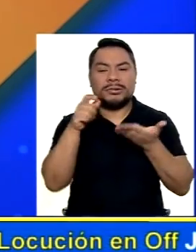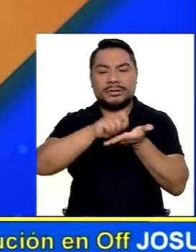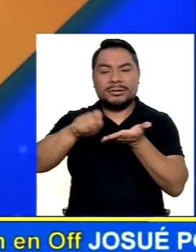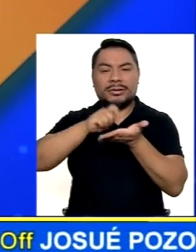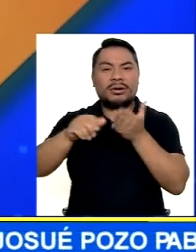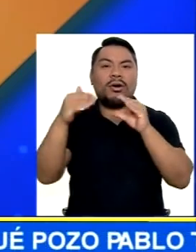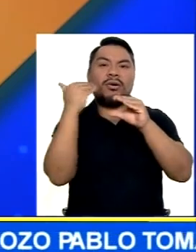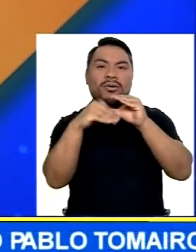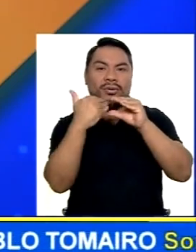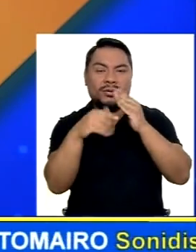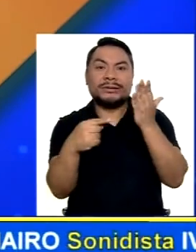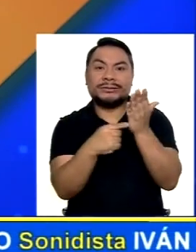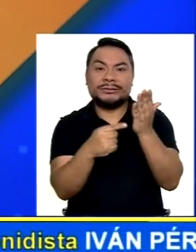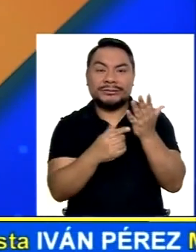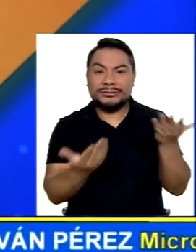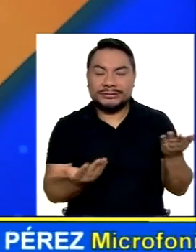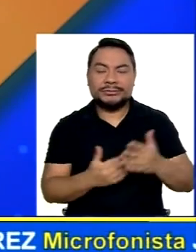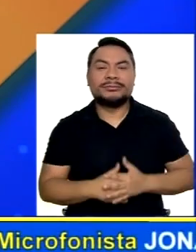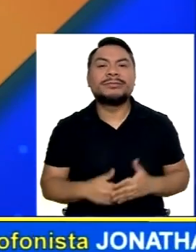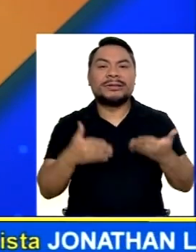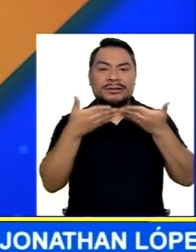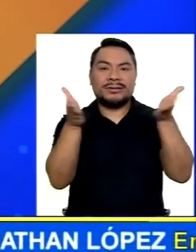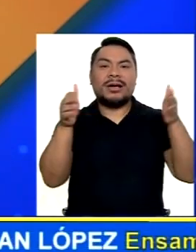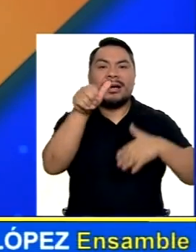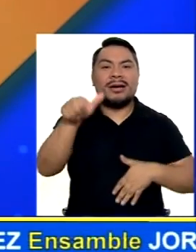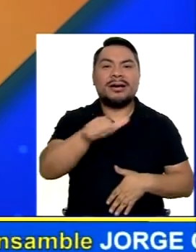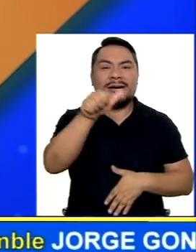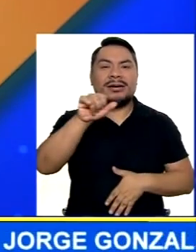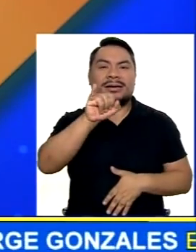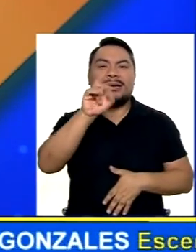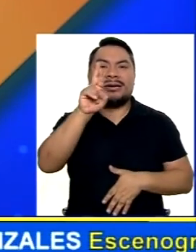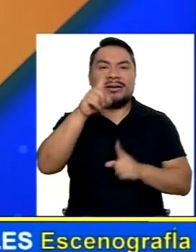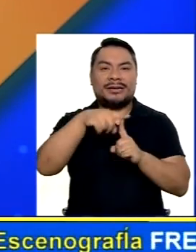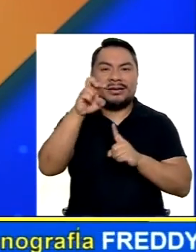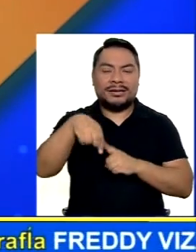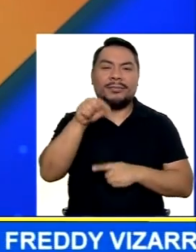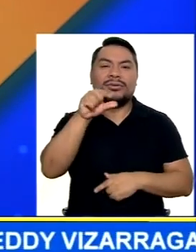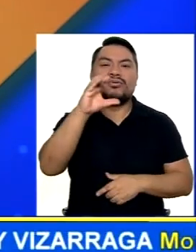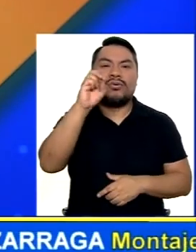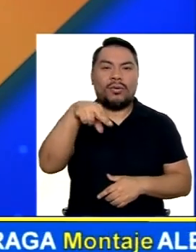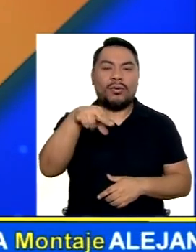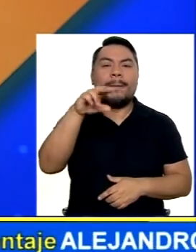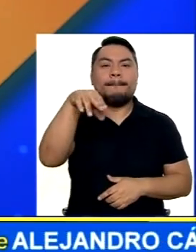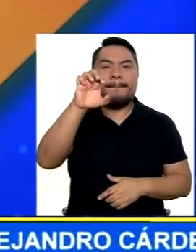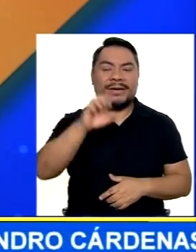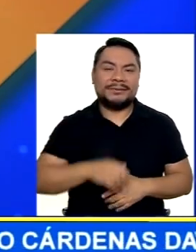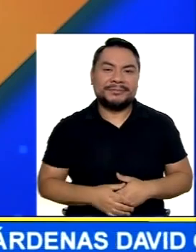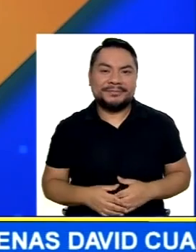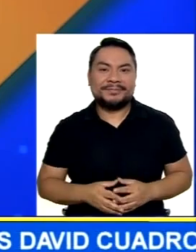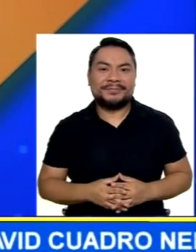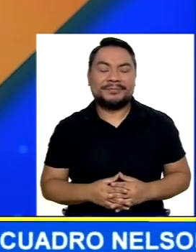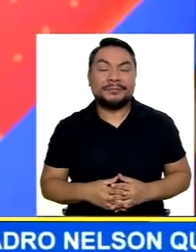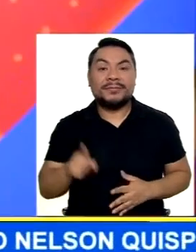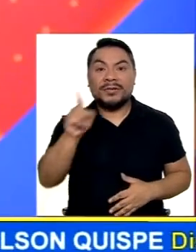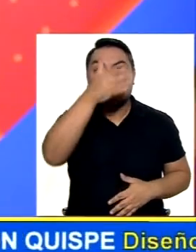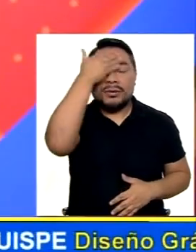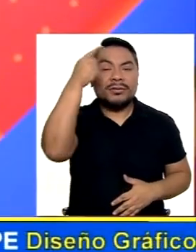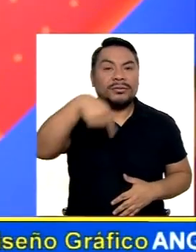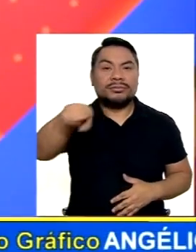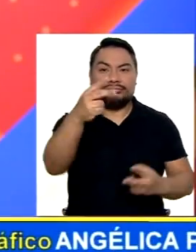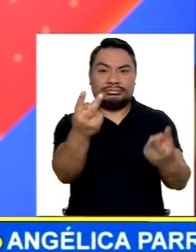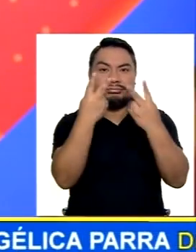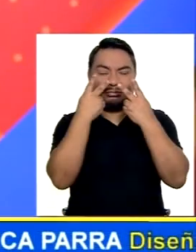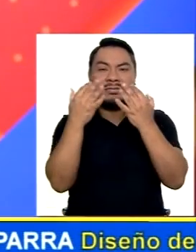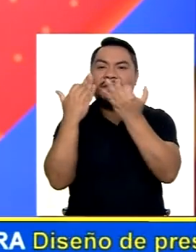escribirnos A nuestro correo Electrónico Sinbarreras Arroba Irtp.gob.pe Y no se olvide De